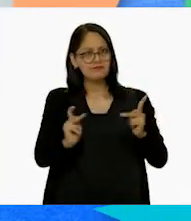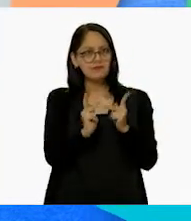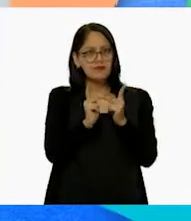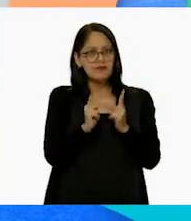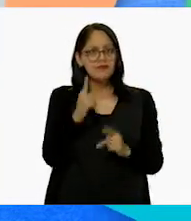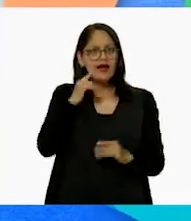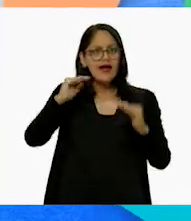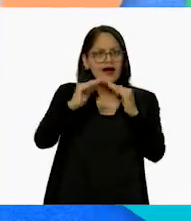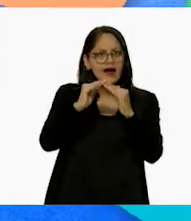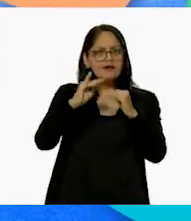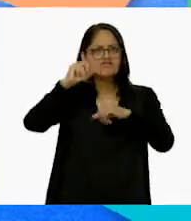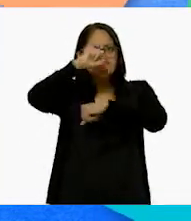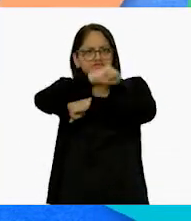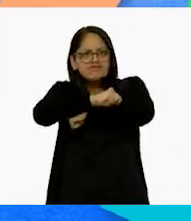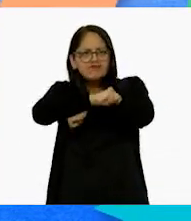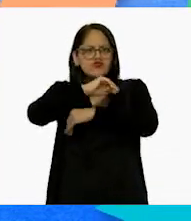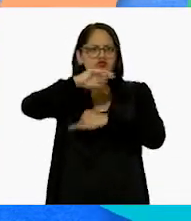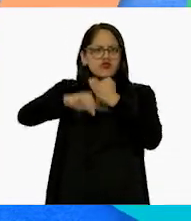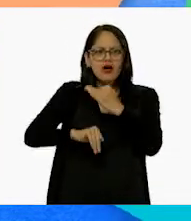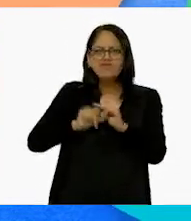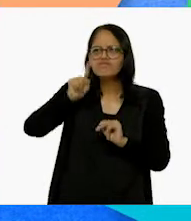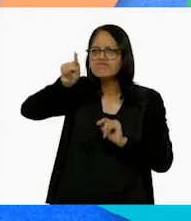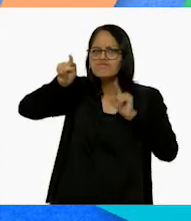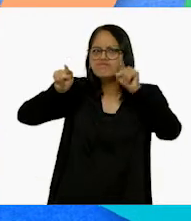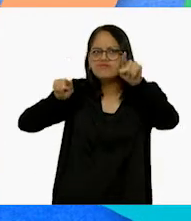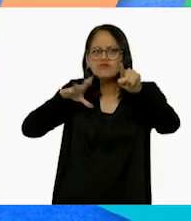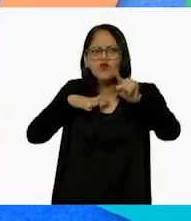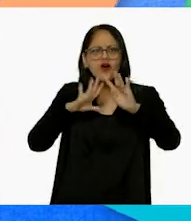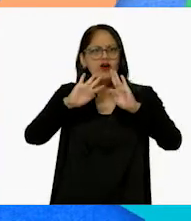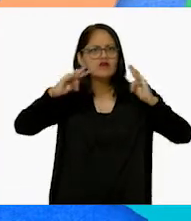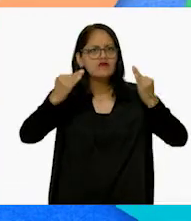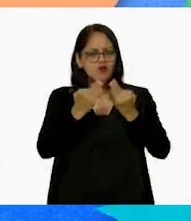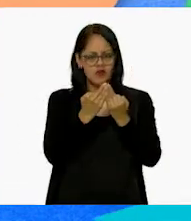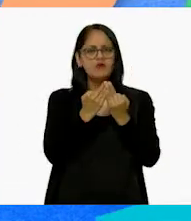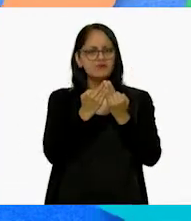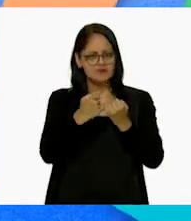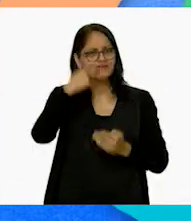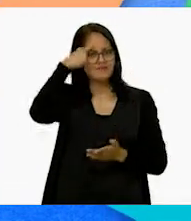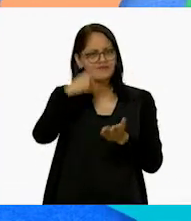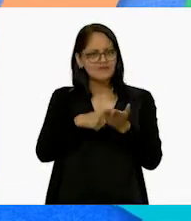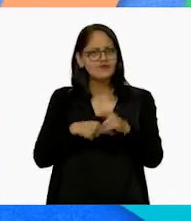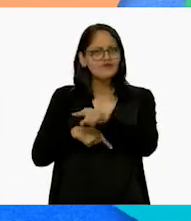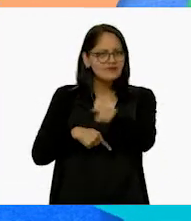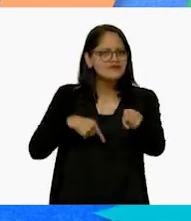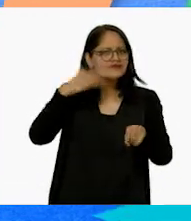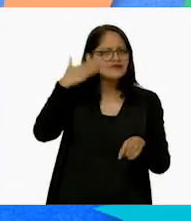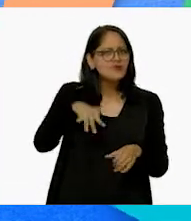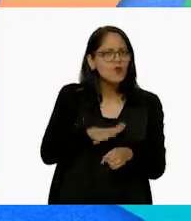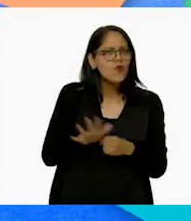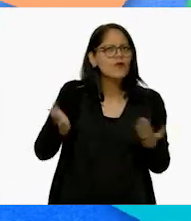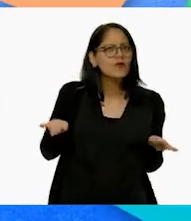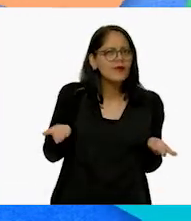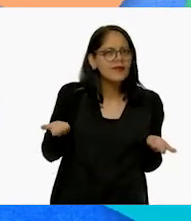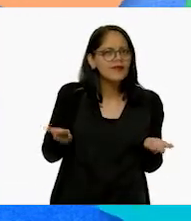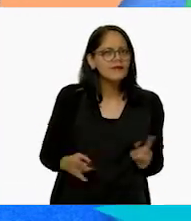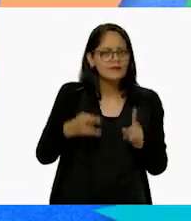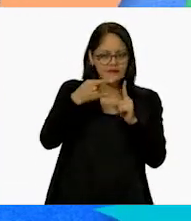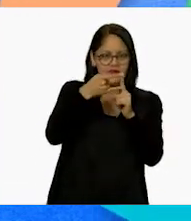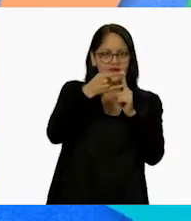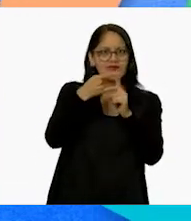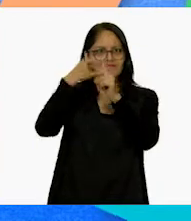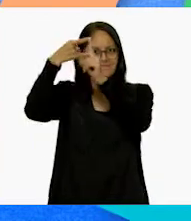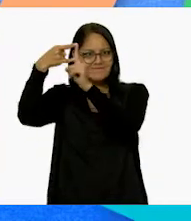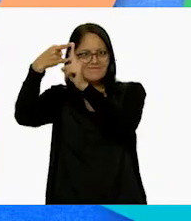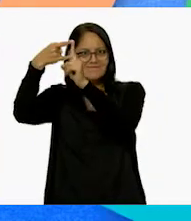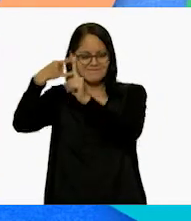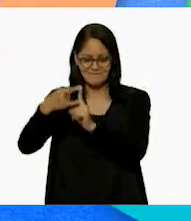Casas o ventanas todas tienen su forma, yo creo que ya sabes quién puede ser. El